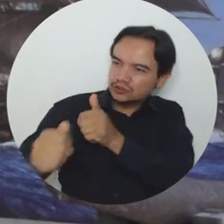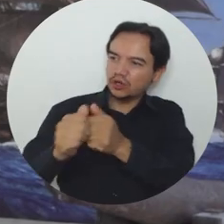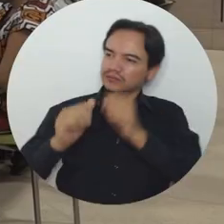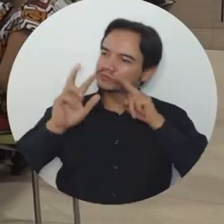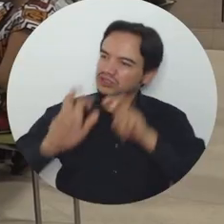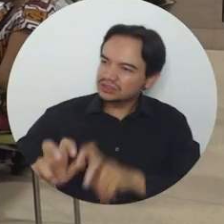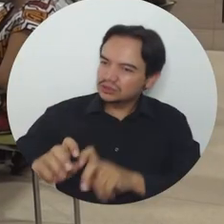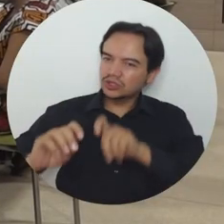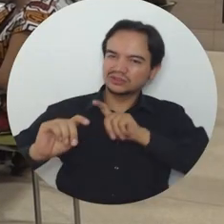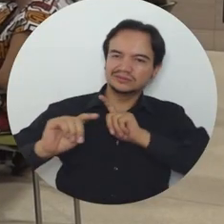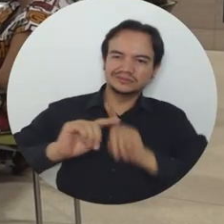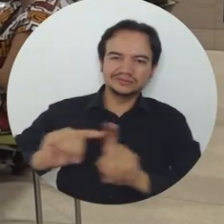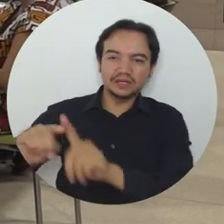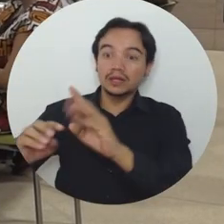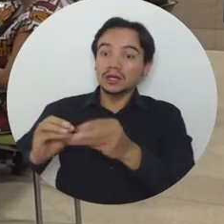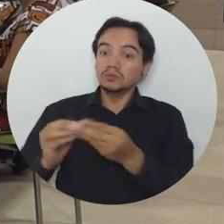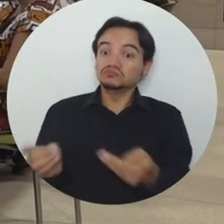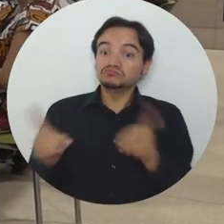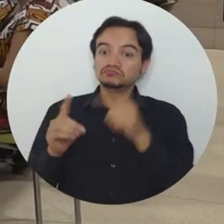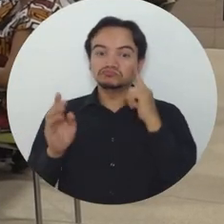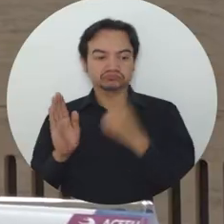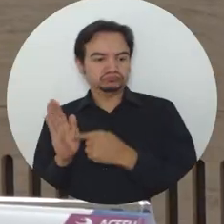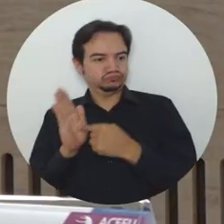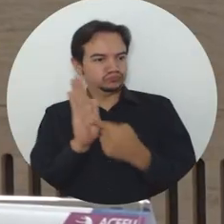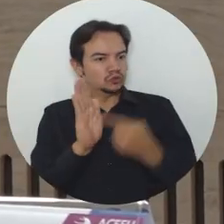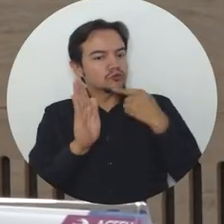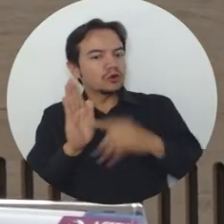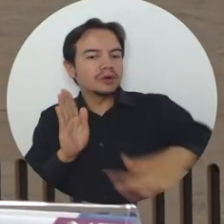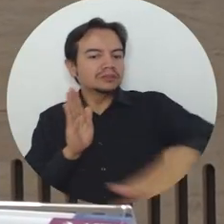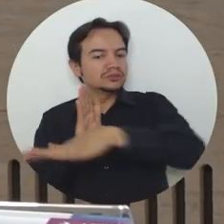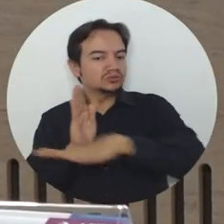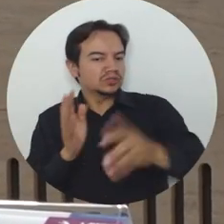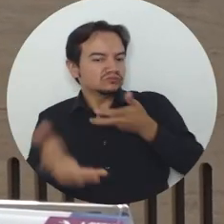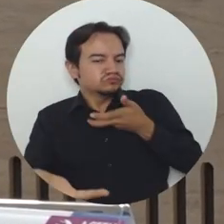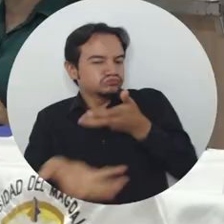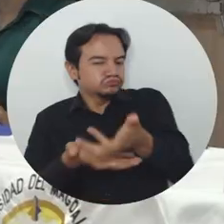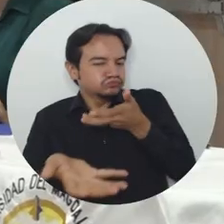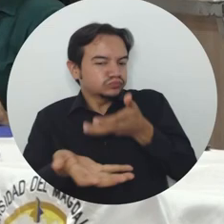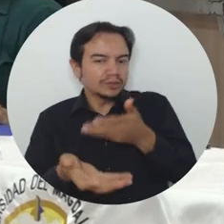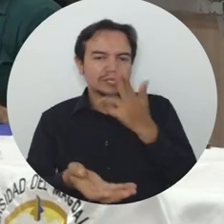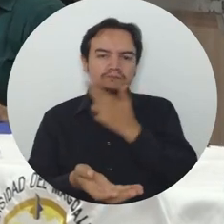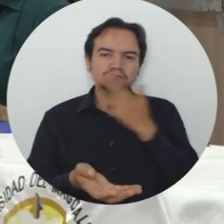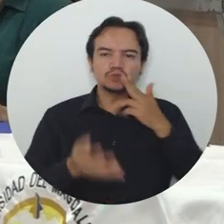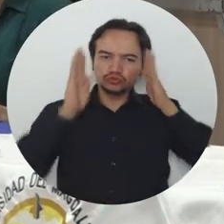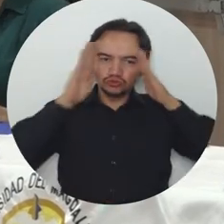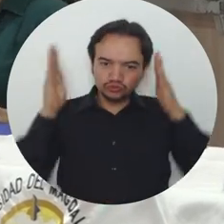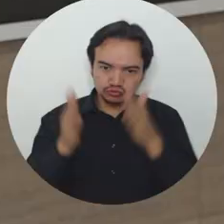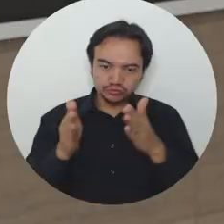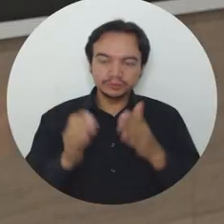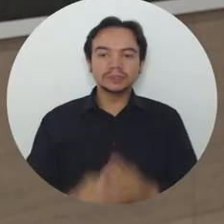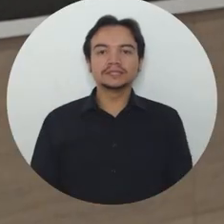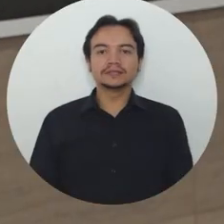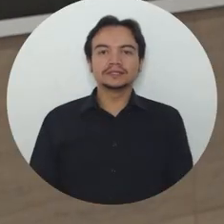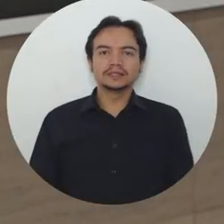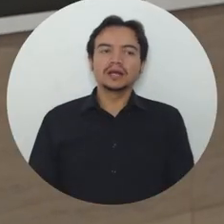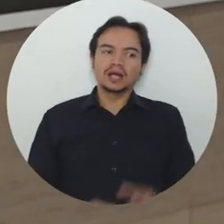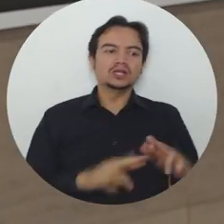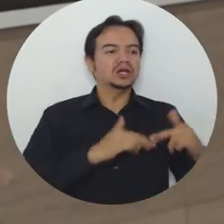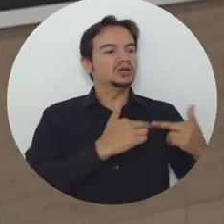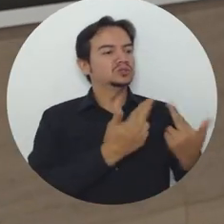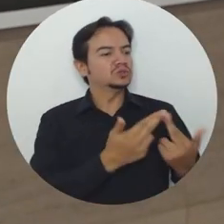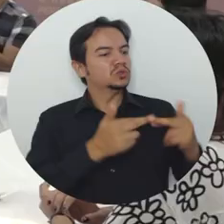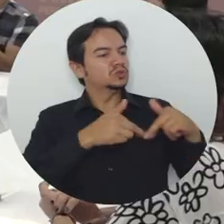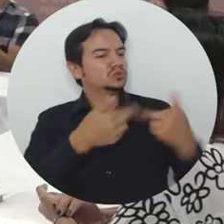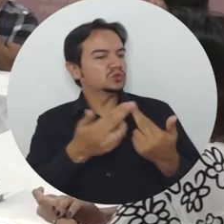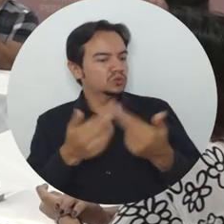investigación. También se ha mostrado un poco de cómo interactuamos con el territorio, el compromiso con el territorio. A través de diferentes